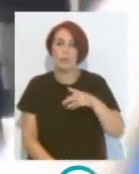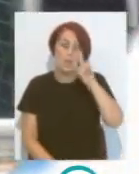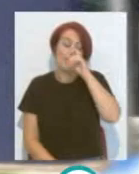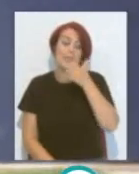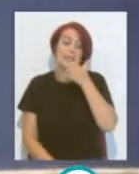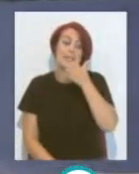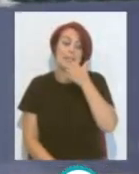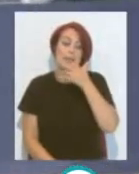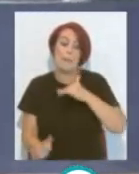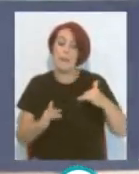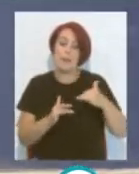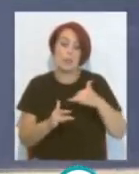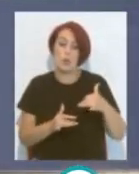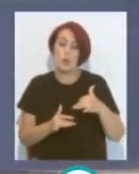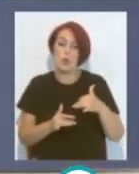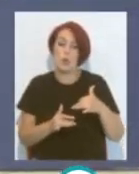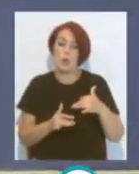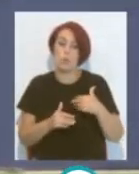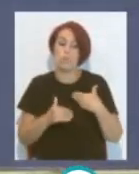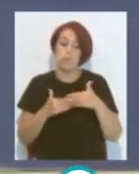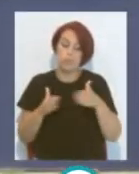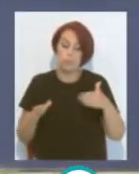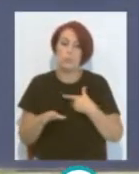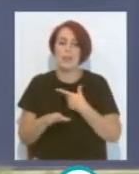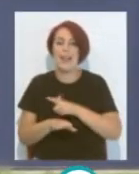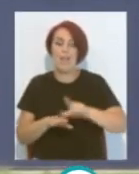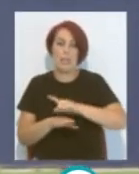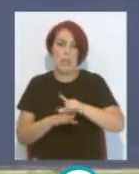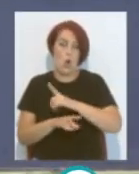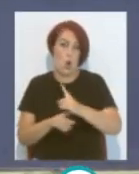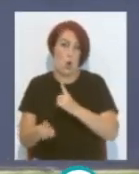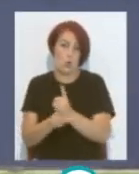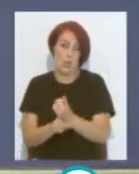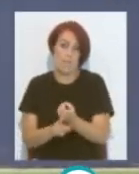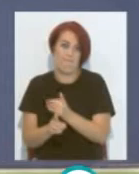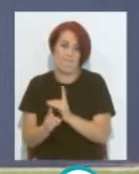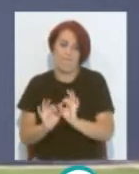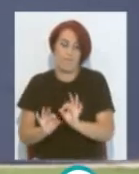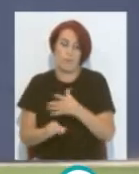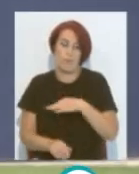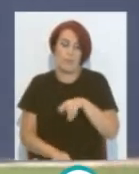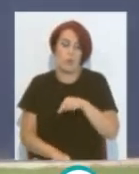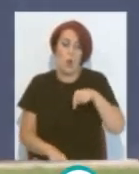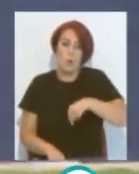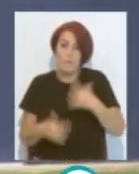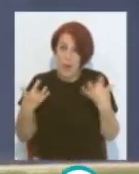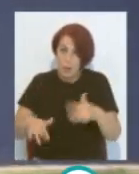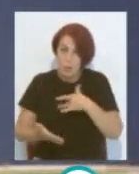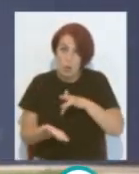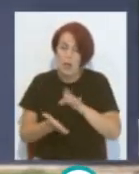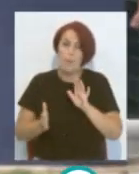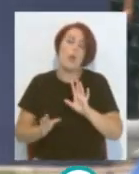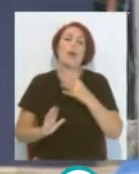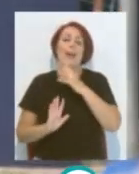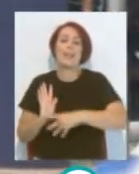estarán listos Para el partido De inaugurar Frente a la Unión Deportiva Levante Porque hoy Es miércoles Pero que Como